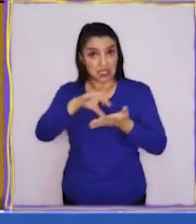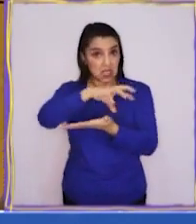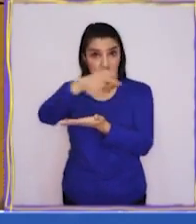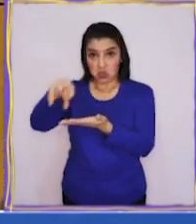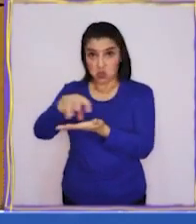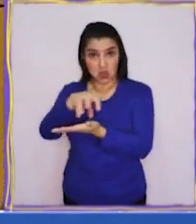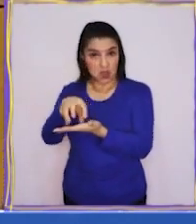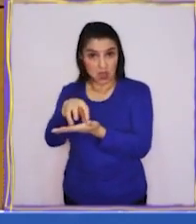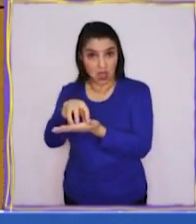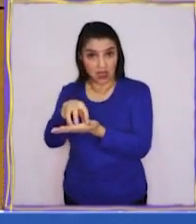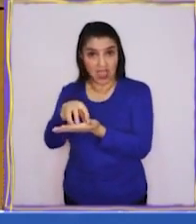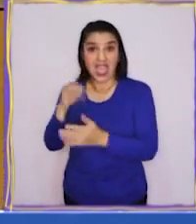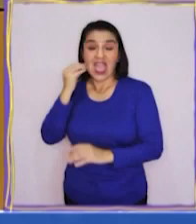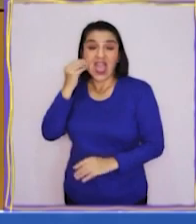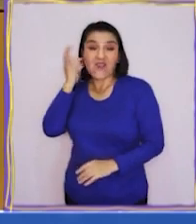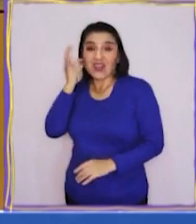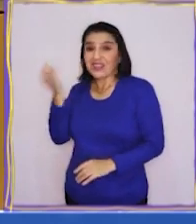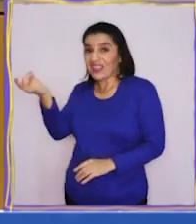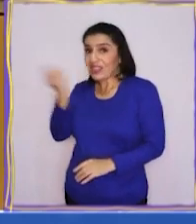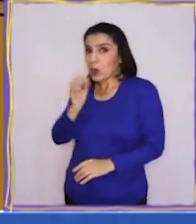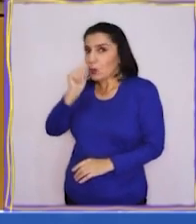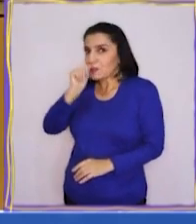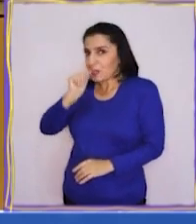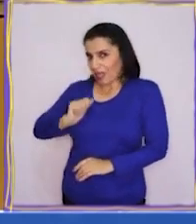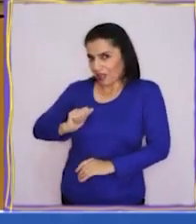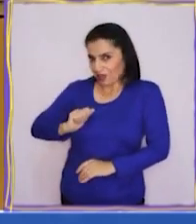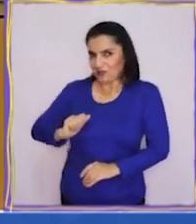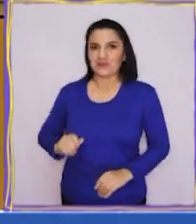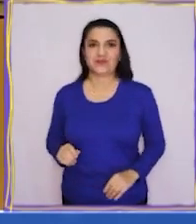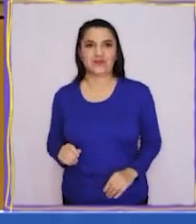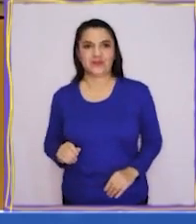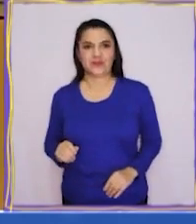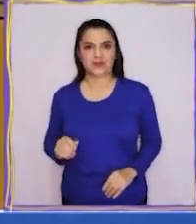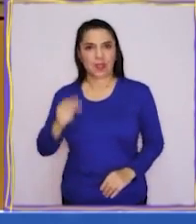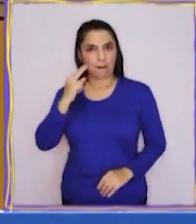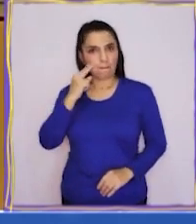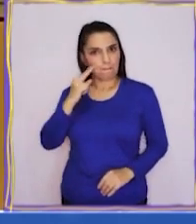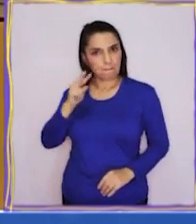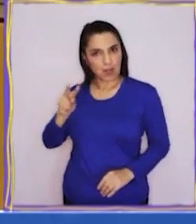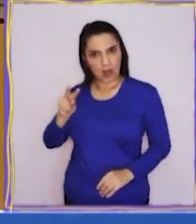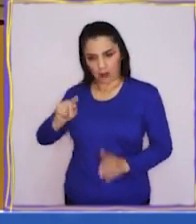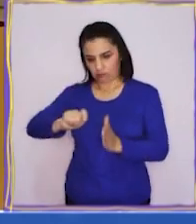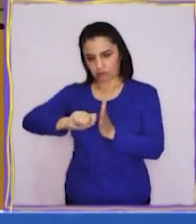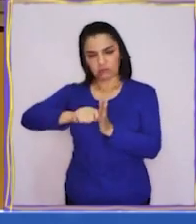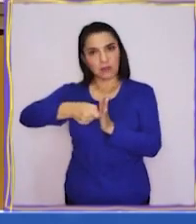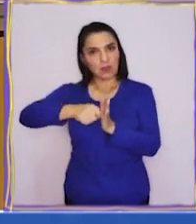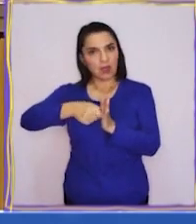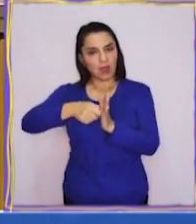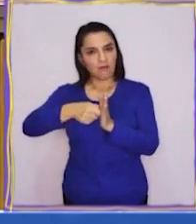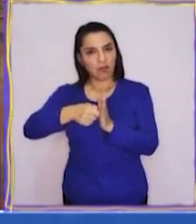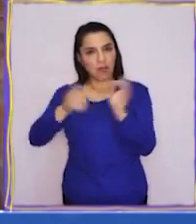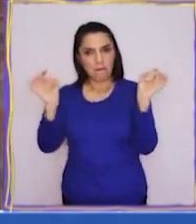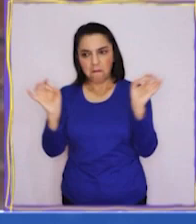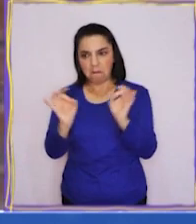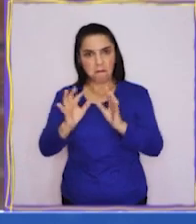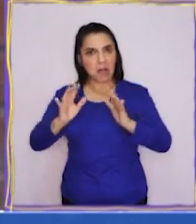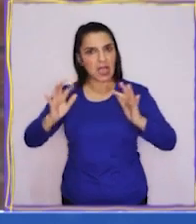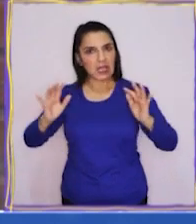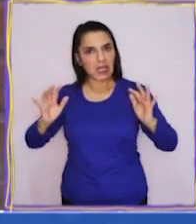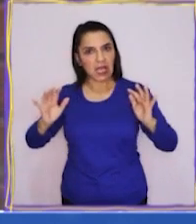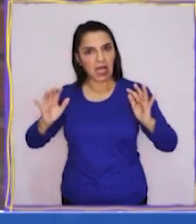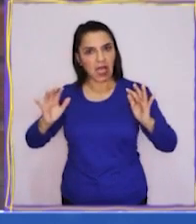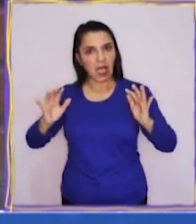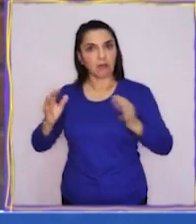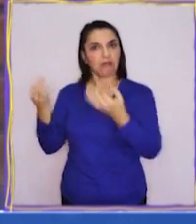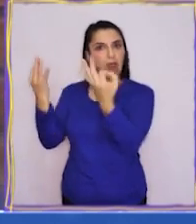y por distintas ciudades. Y me contó un secreto. Miren, me pasó esta llave mágica. Me dijo